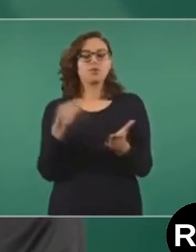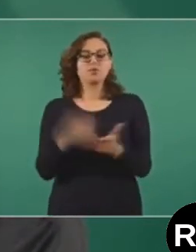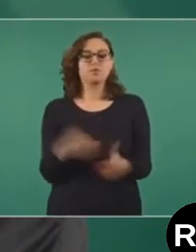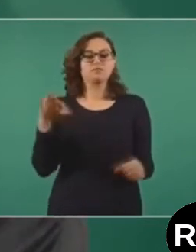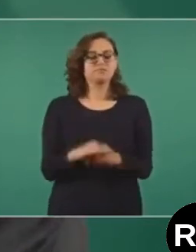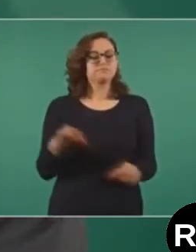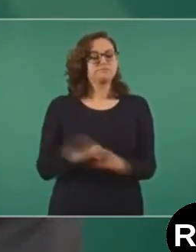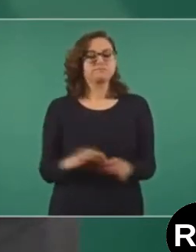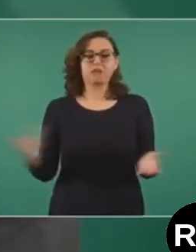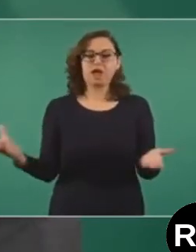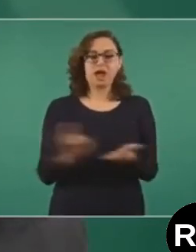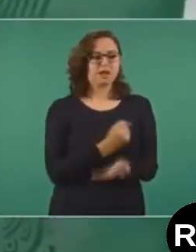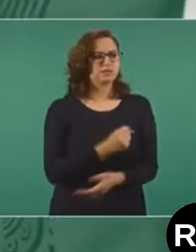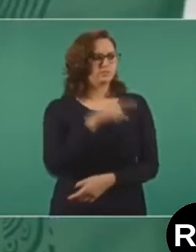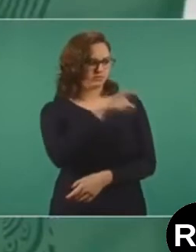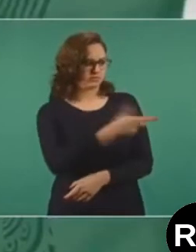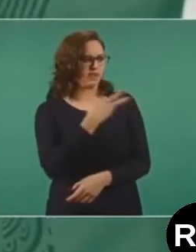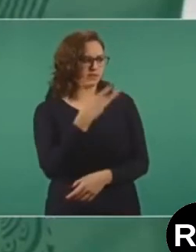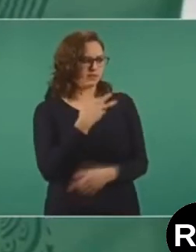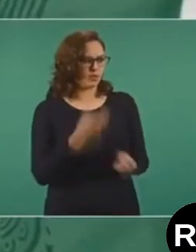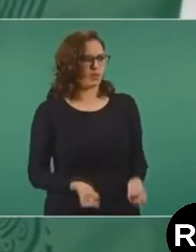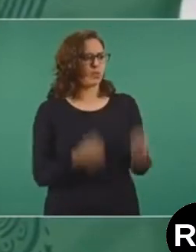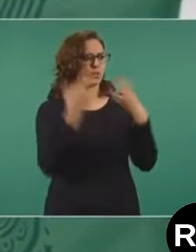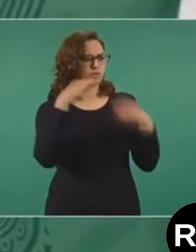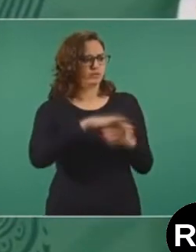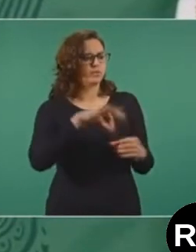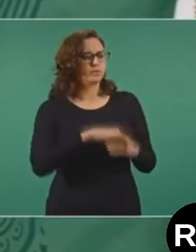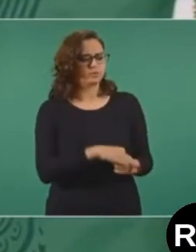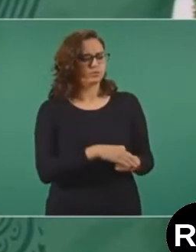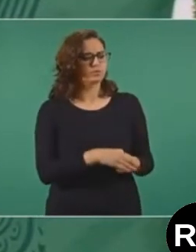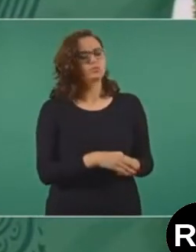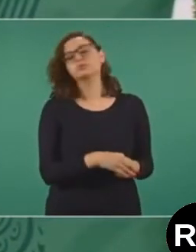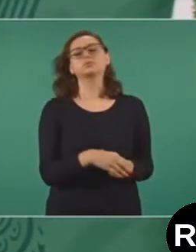ventaja. A ver si no está por ahí el resultado.